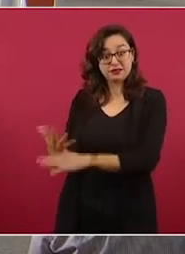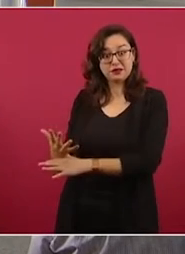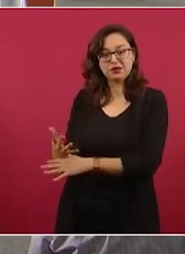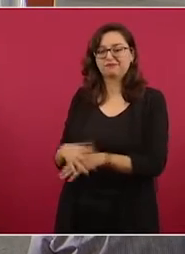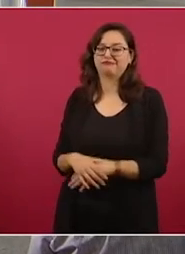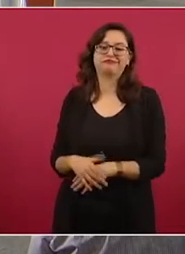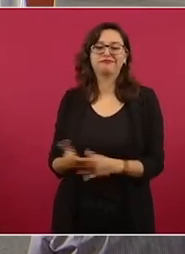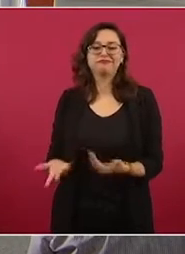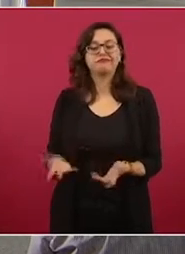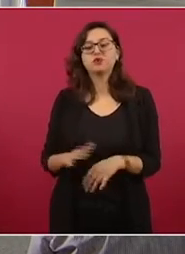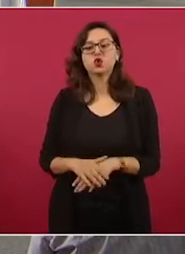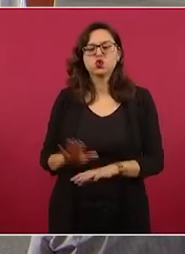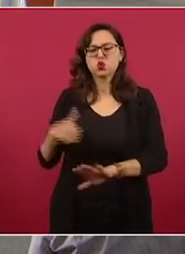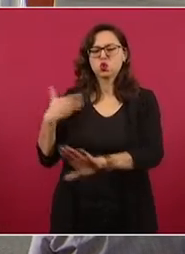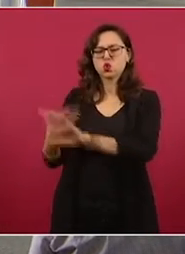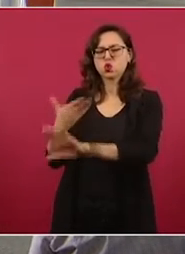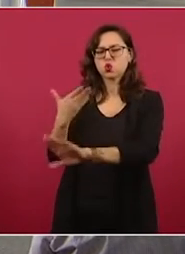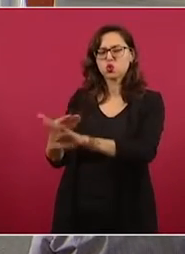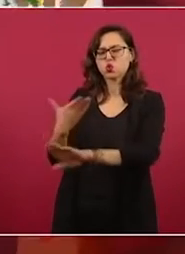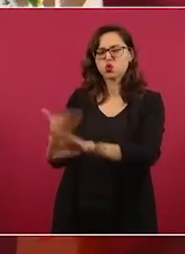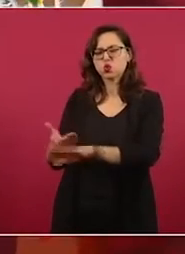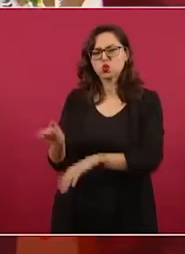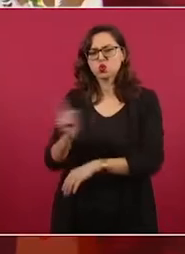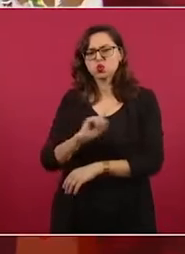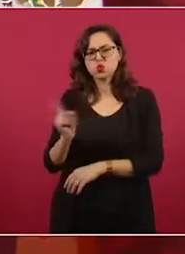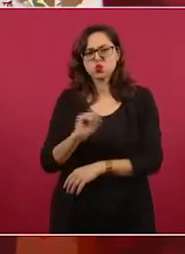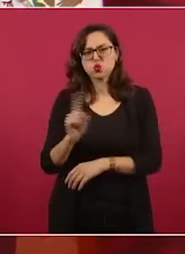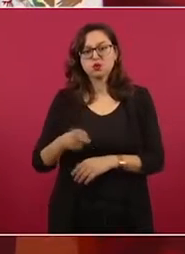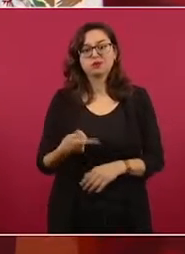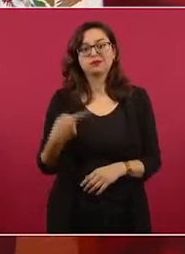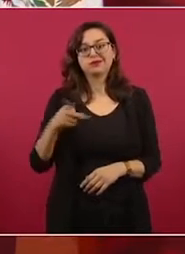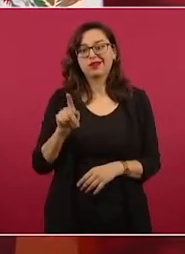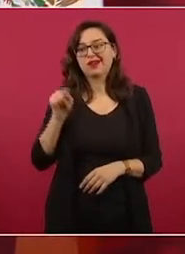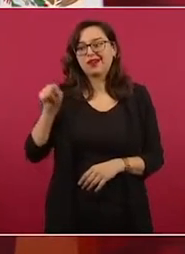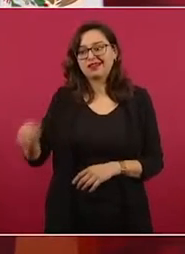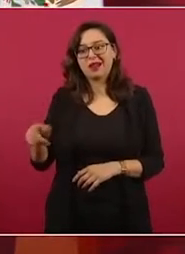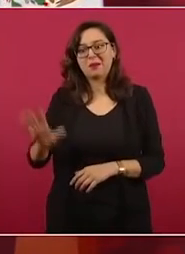Y no es que la traiga con Carmen Aristegui, es que está involucionando,